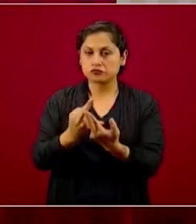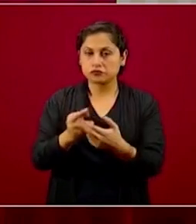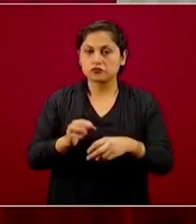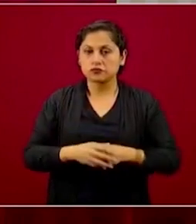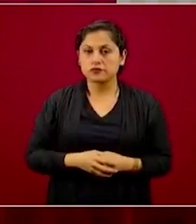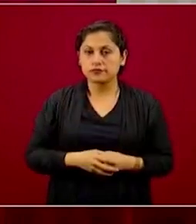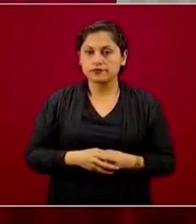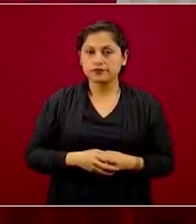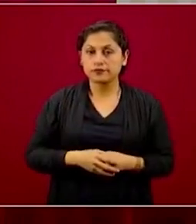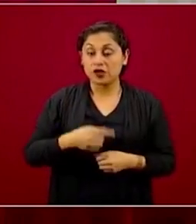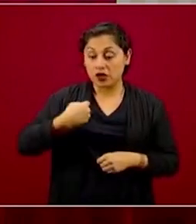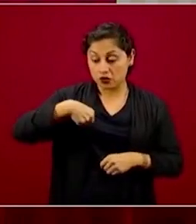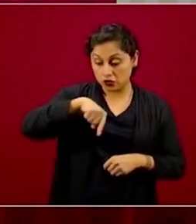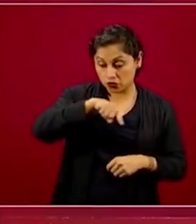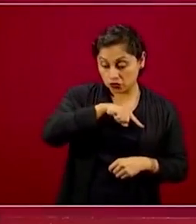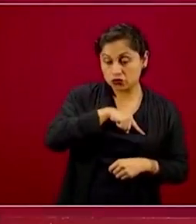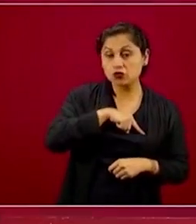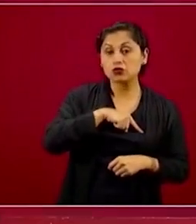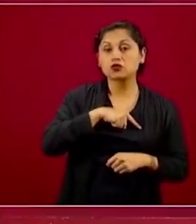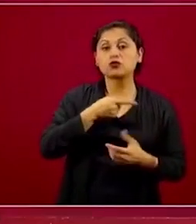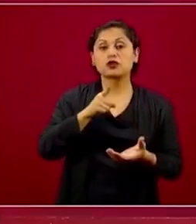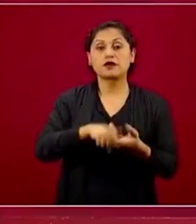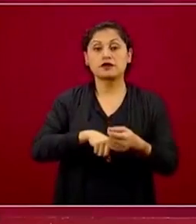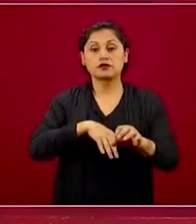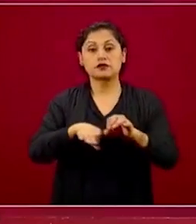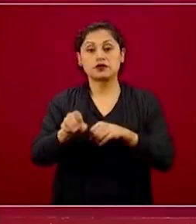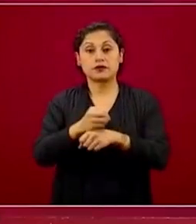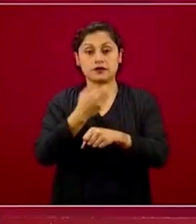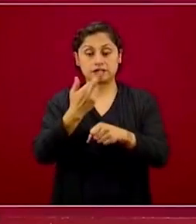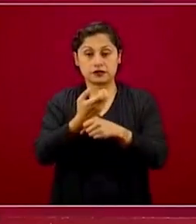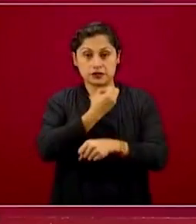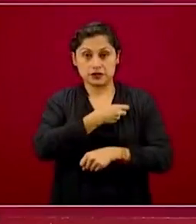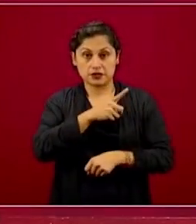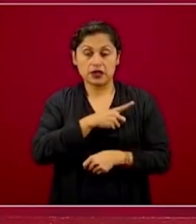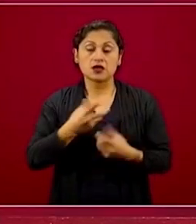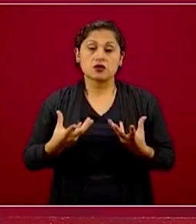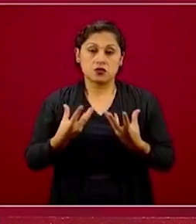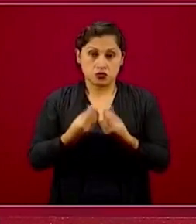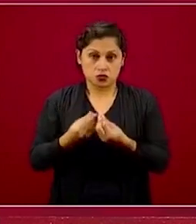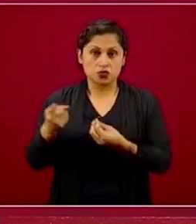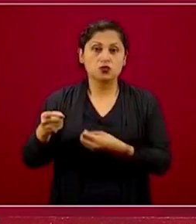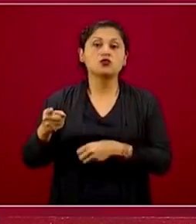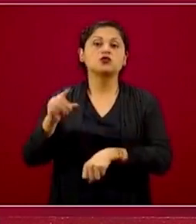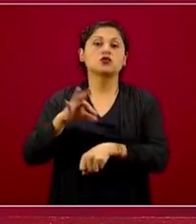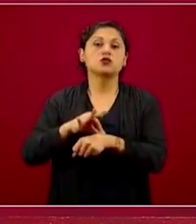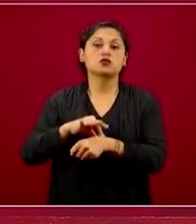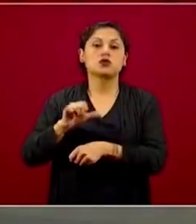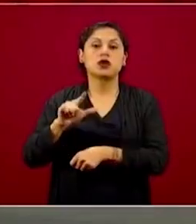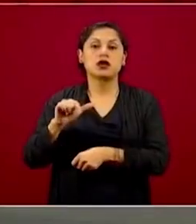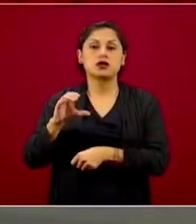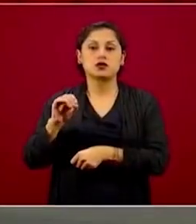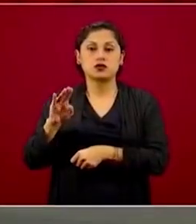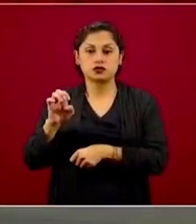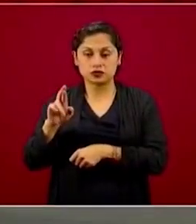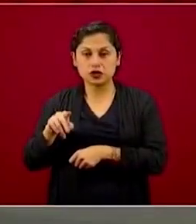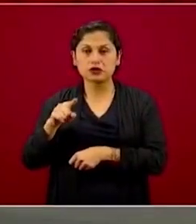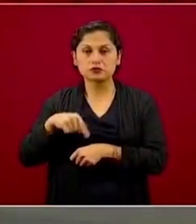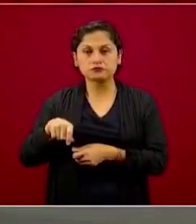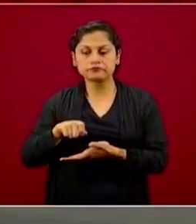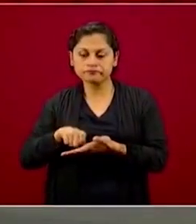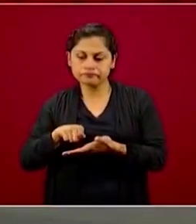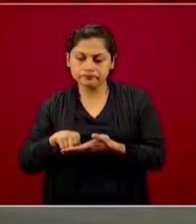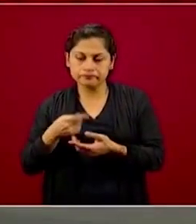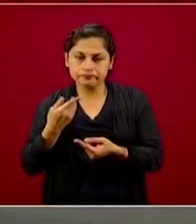y todos los que trabajamos en la secretaría, incluido nuestro secretario, el doctor Alcocer, tomaron nota, incorporaron las